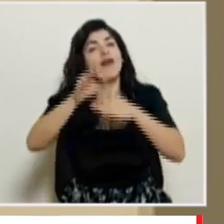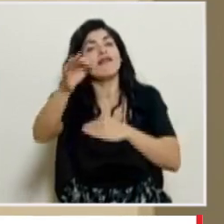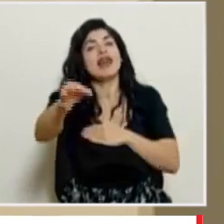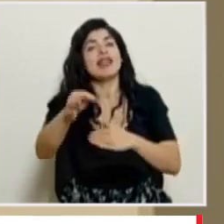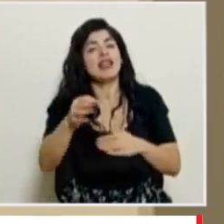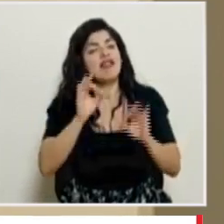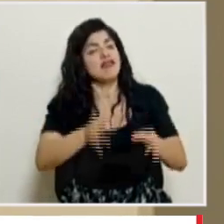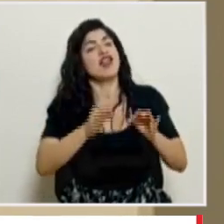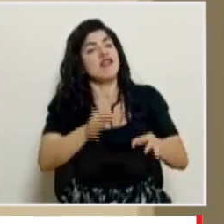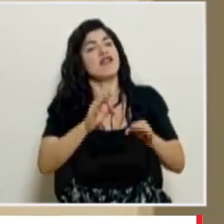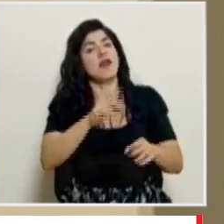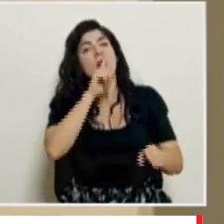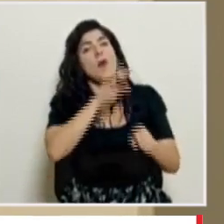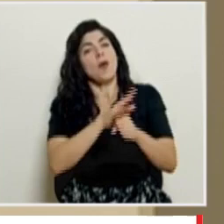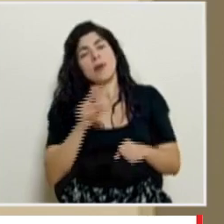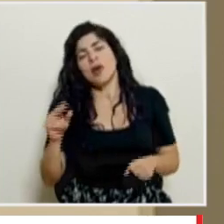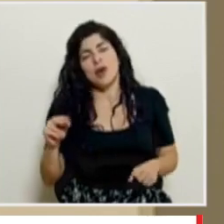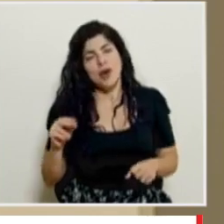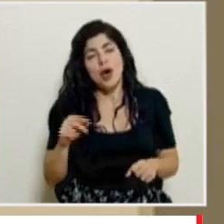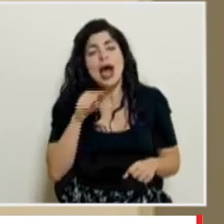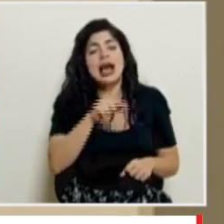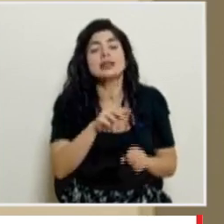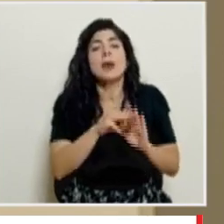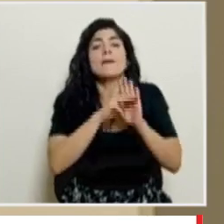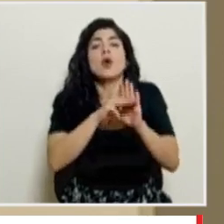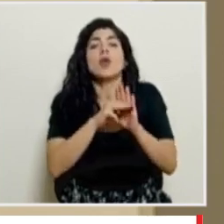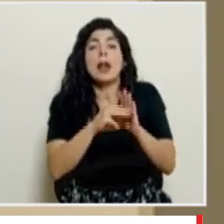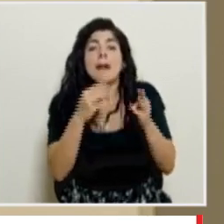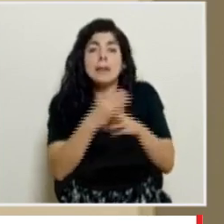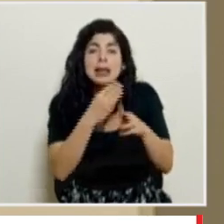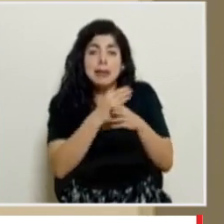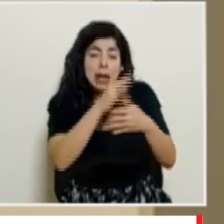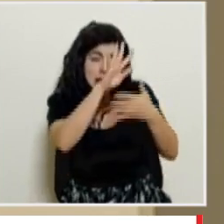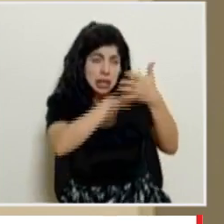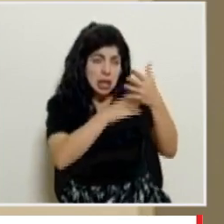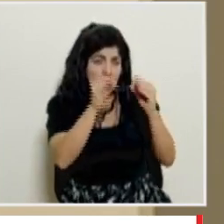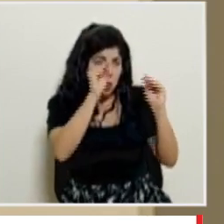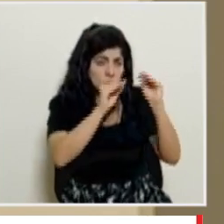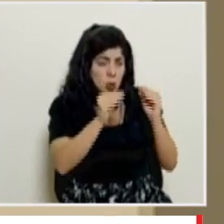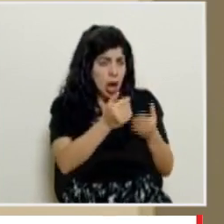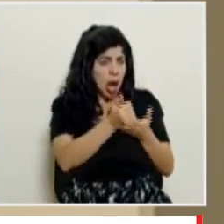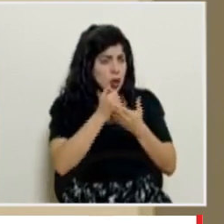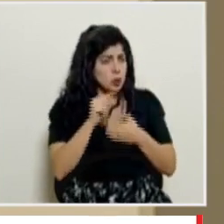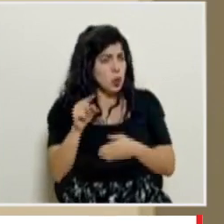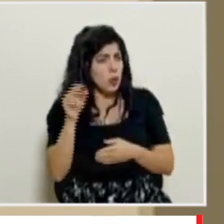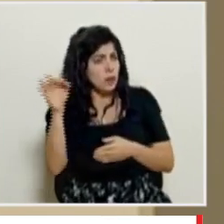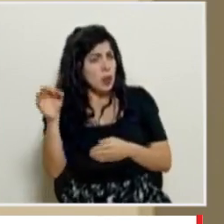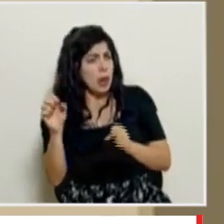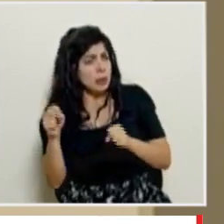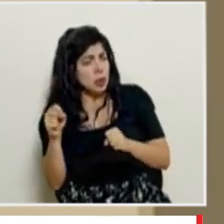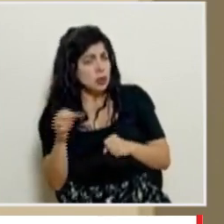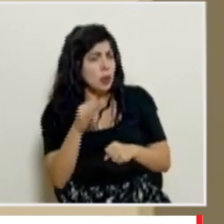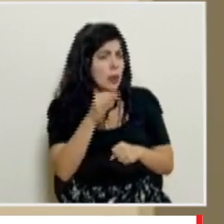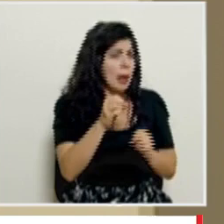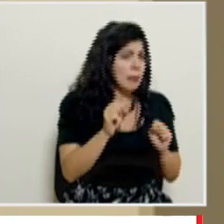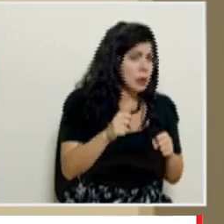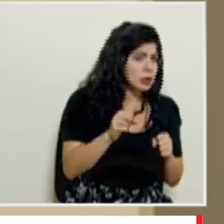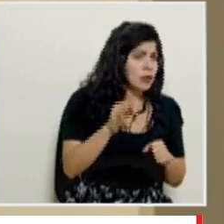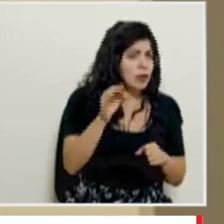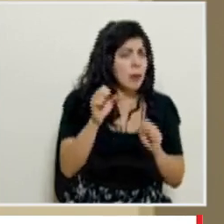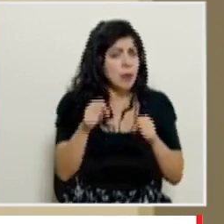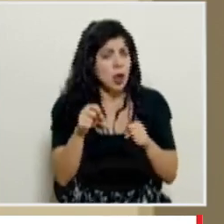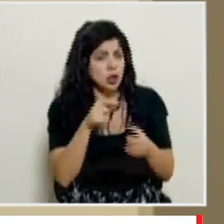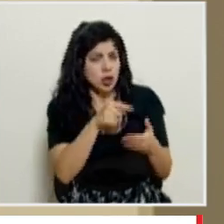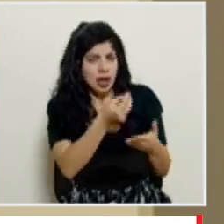cumplir eso y eso es simplemente son modelos matemáticos que nos ayudan a ubicarnos en qué escenarios podrían eventualmente ocurrir